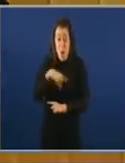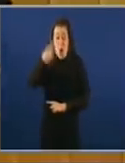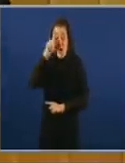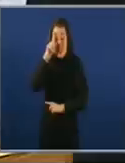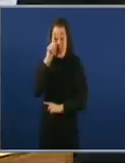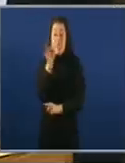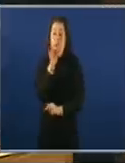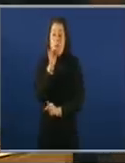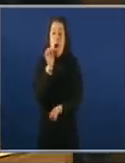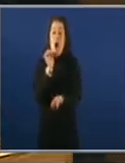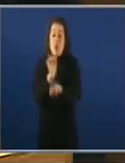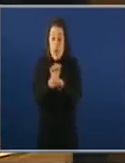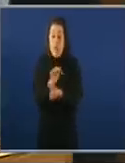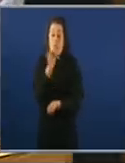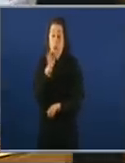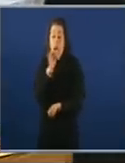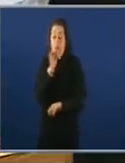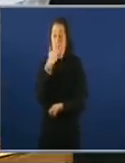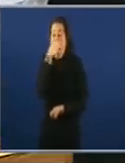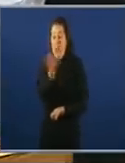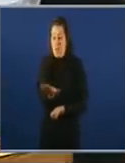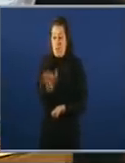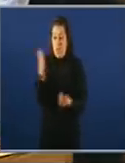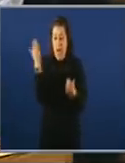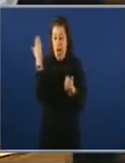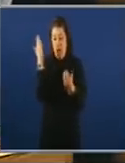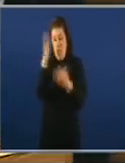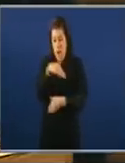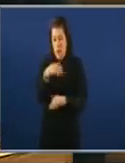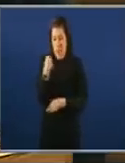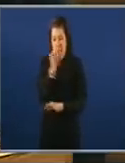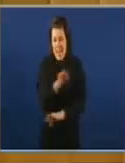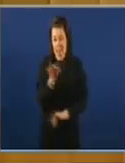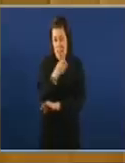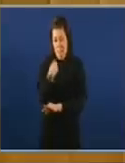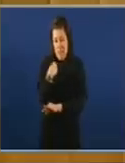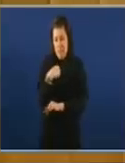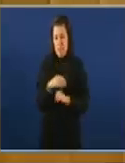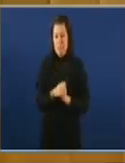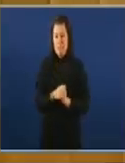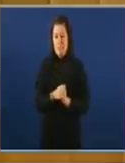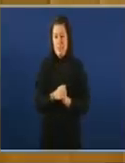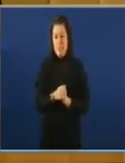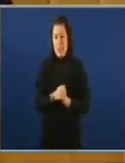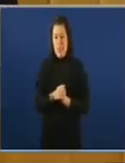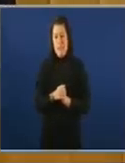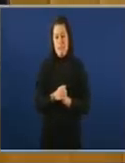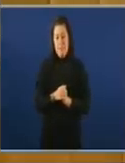condenada nin acusada de narcotráfico e que estaban xogando a infiltrarse na sociedade.